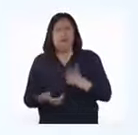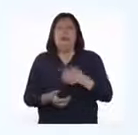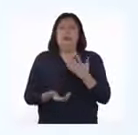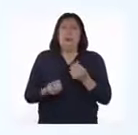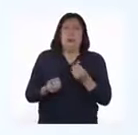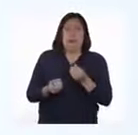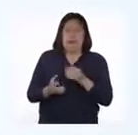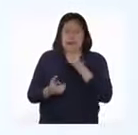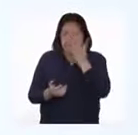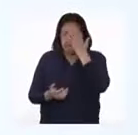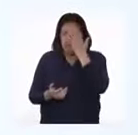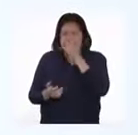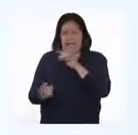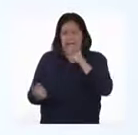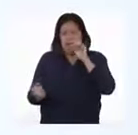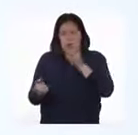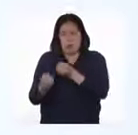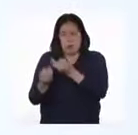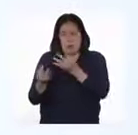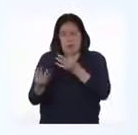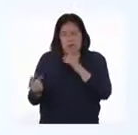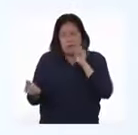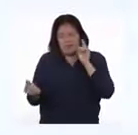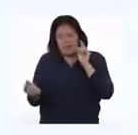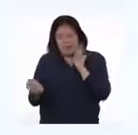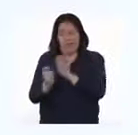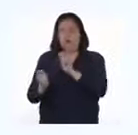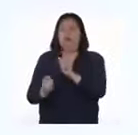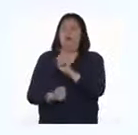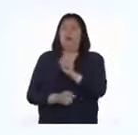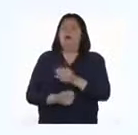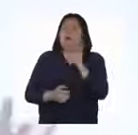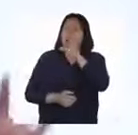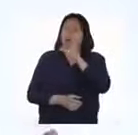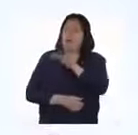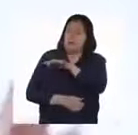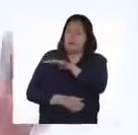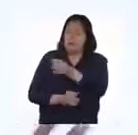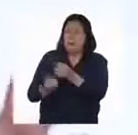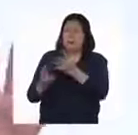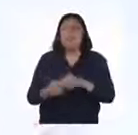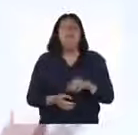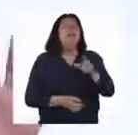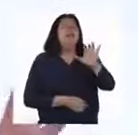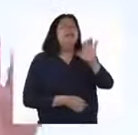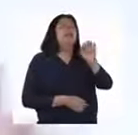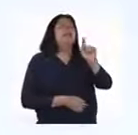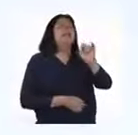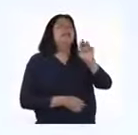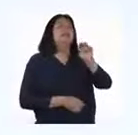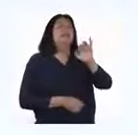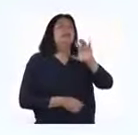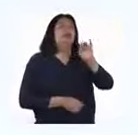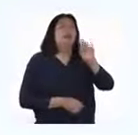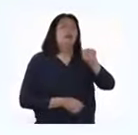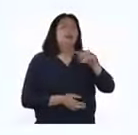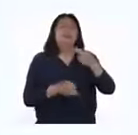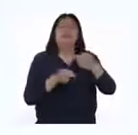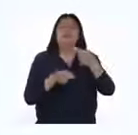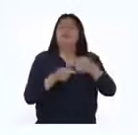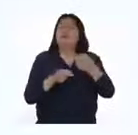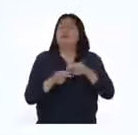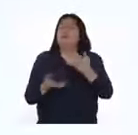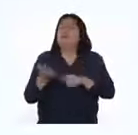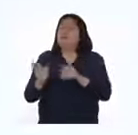exactamente, lo que se busca es una estimación. ¿Una qué? Una estimación. O sea,